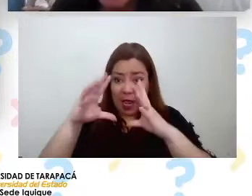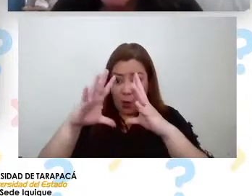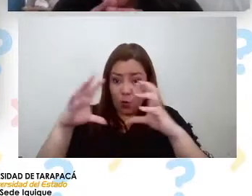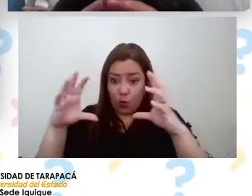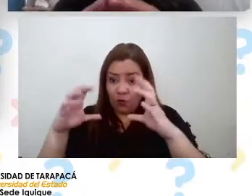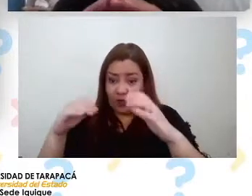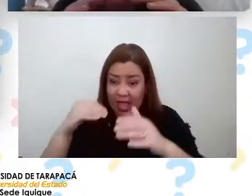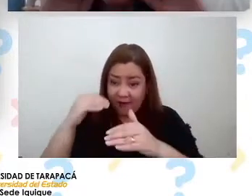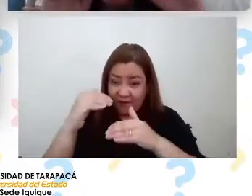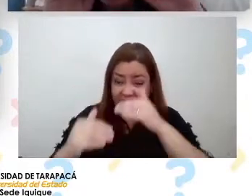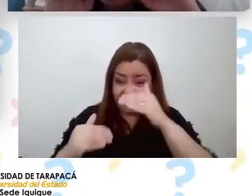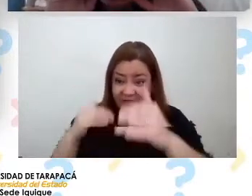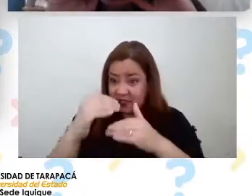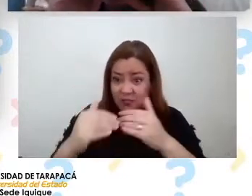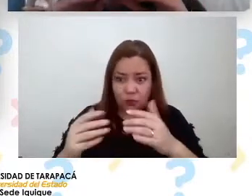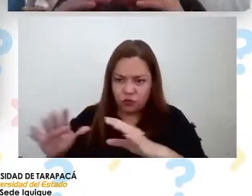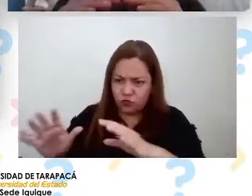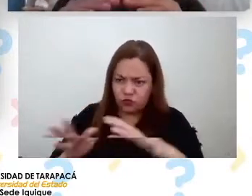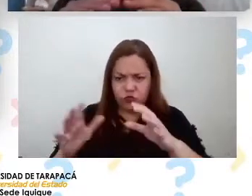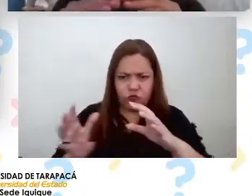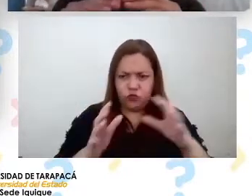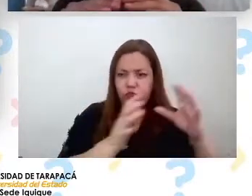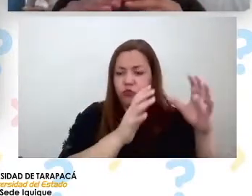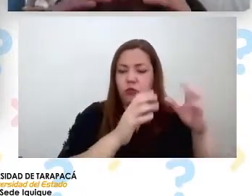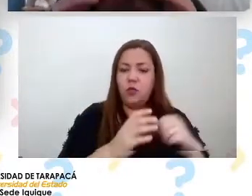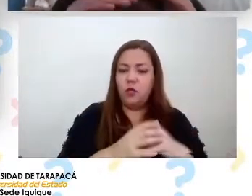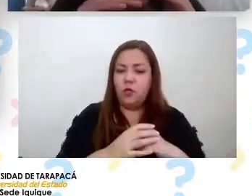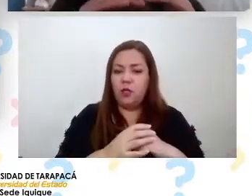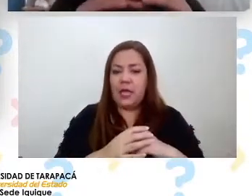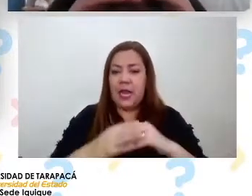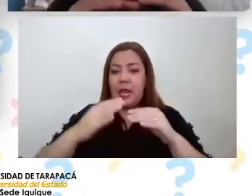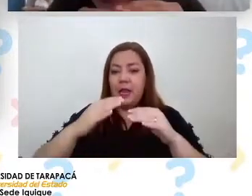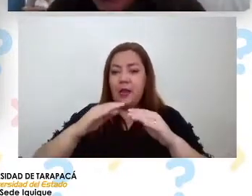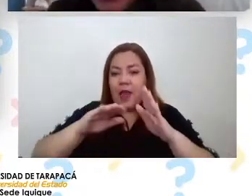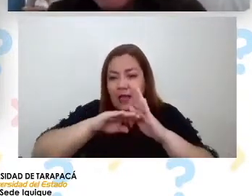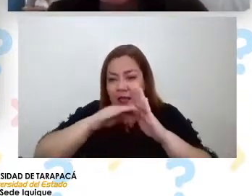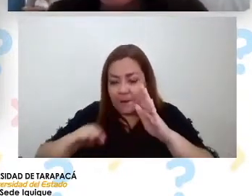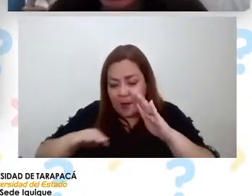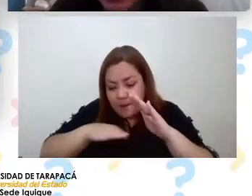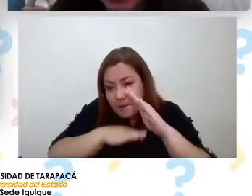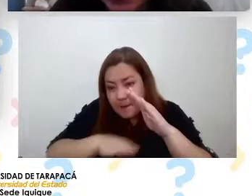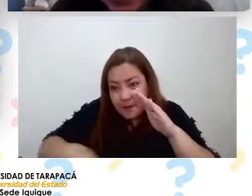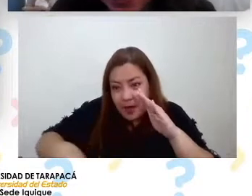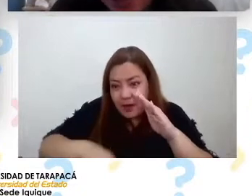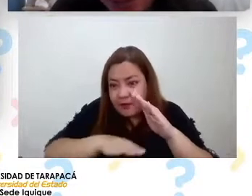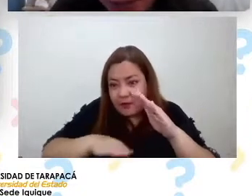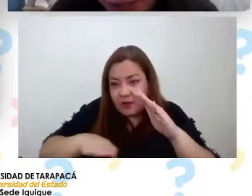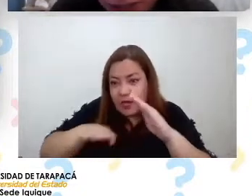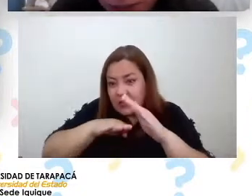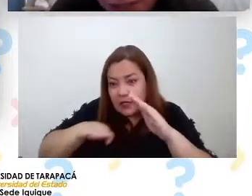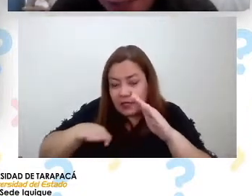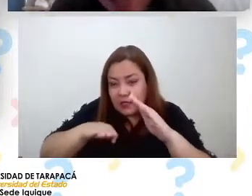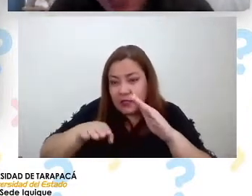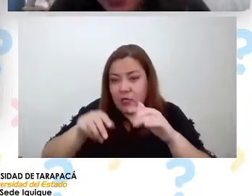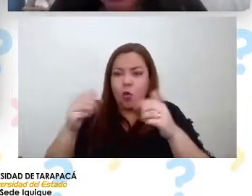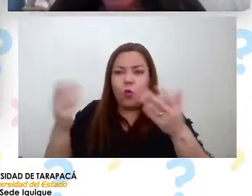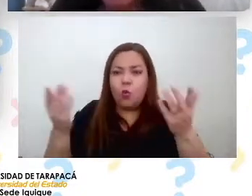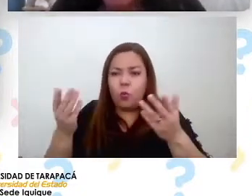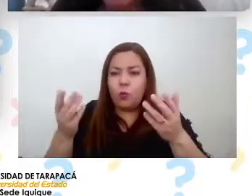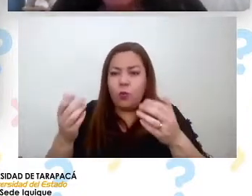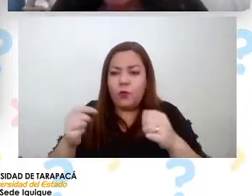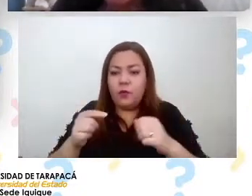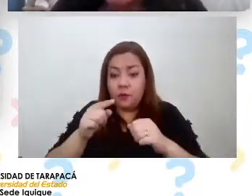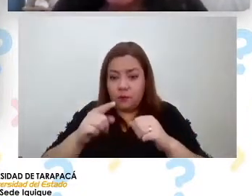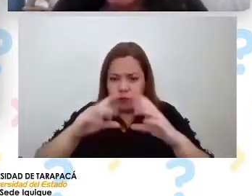en la capa más inferior donde llega la superficie terrestre? Bueno, esta nube se ve de esta